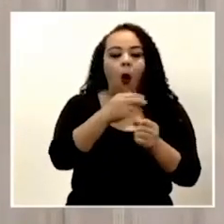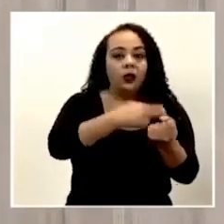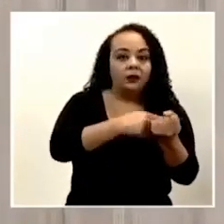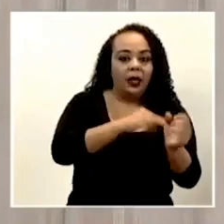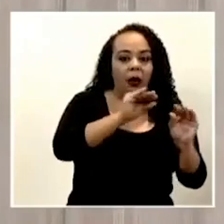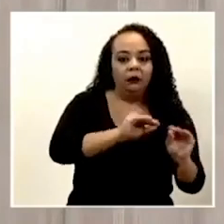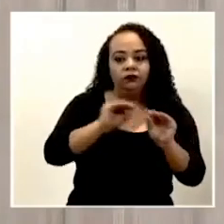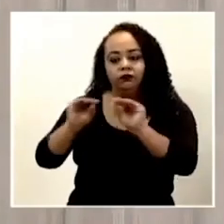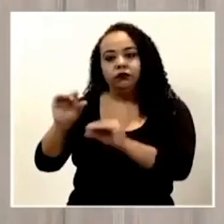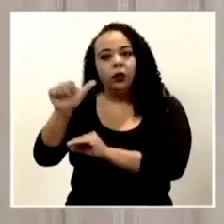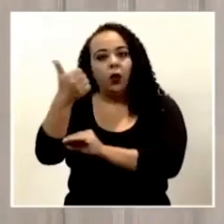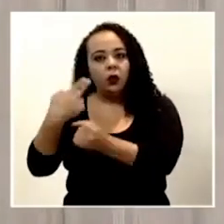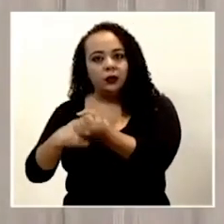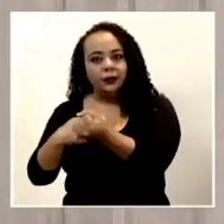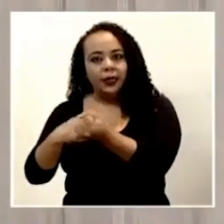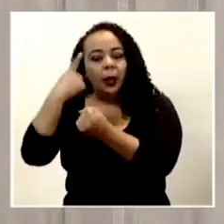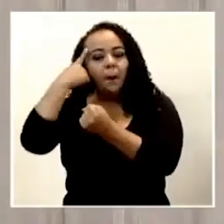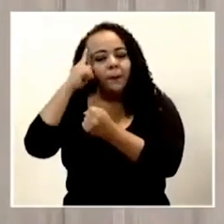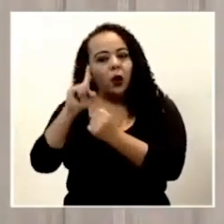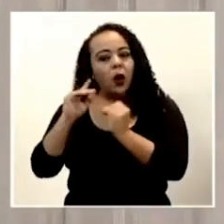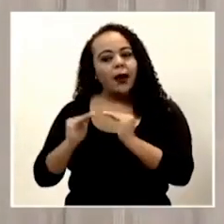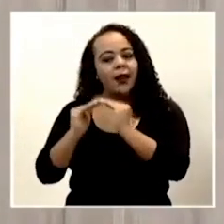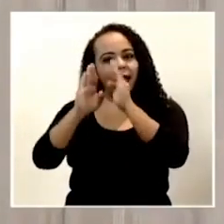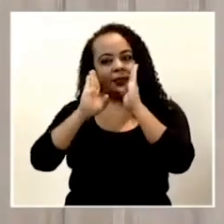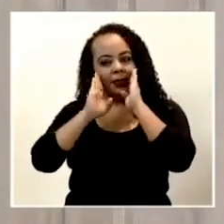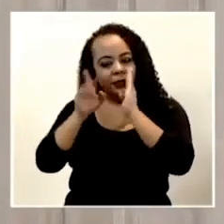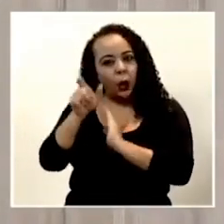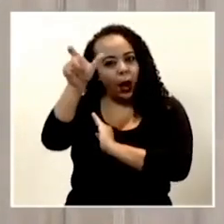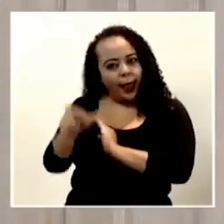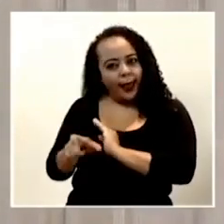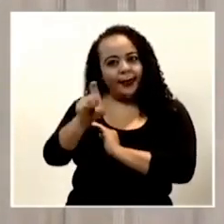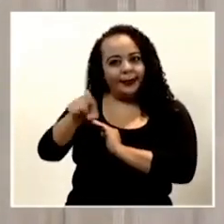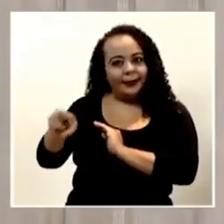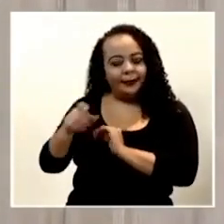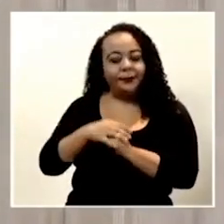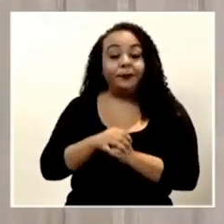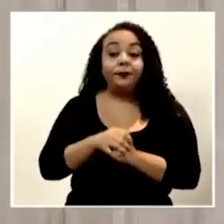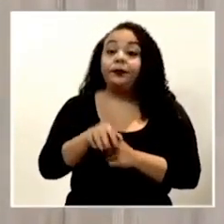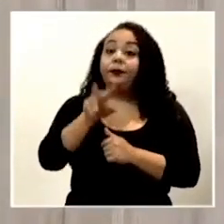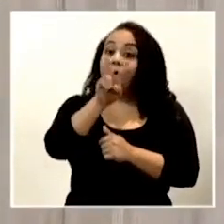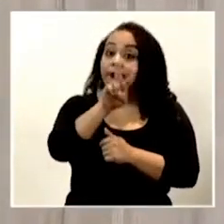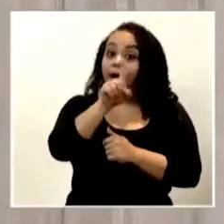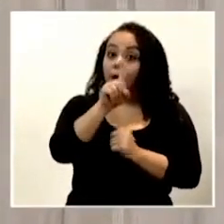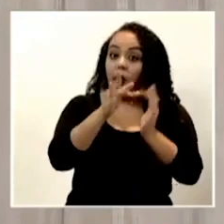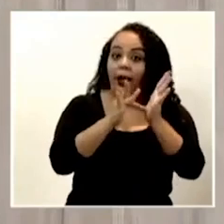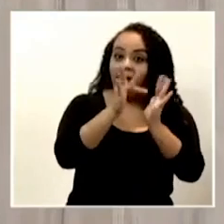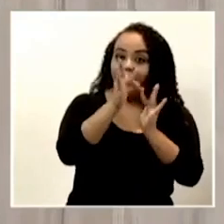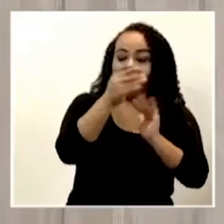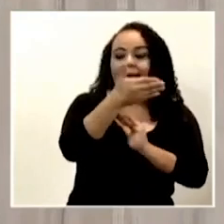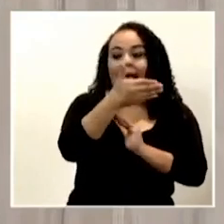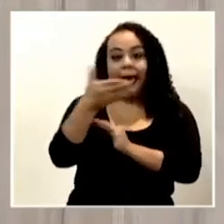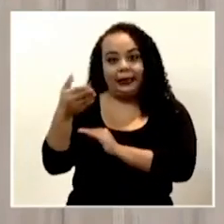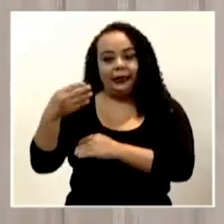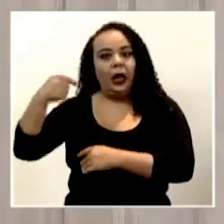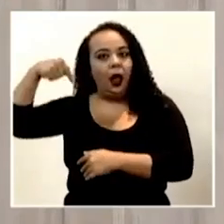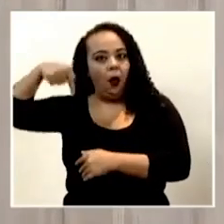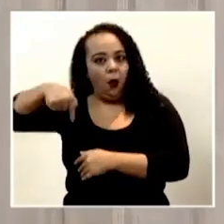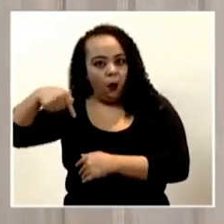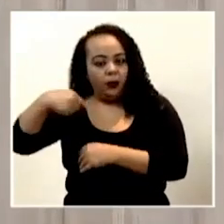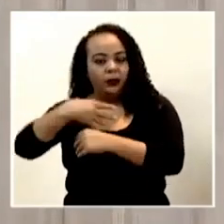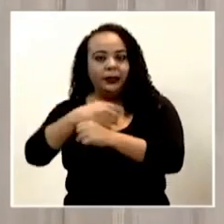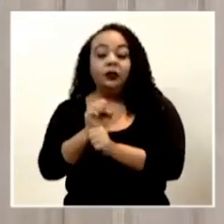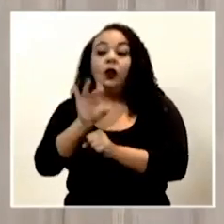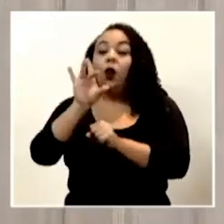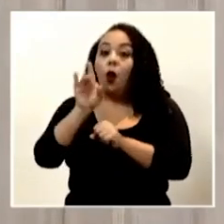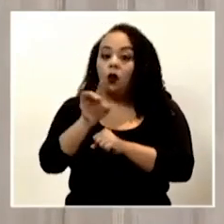por el nivel de atención que requiere. Entre el 21 de abril y hasta el día de hoy se han hecho